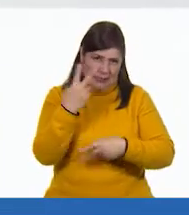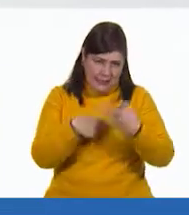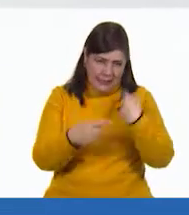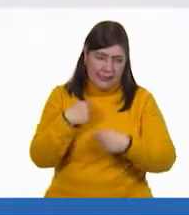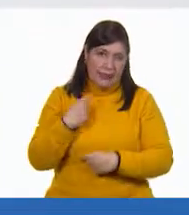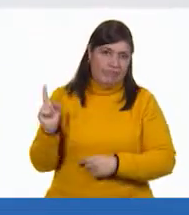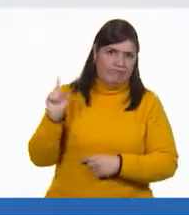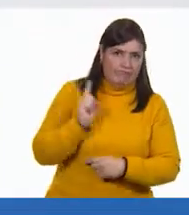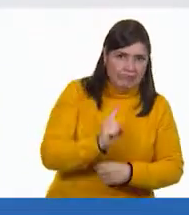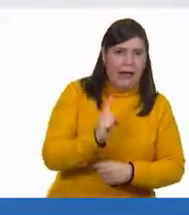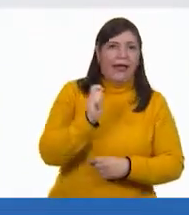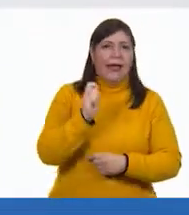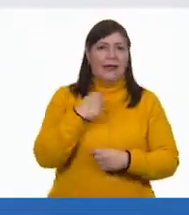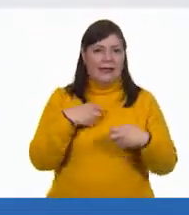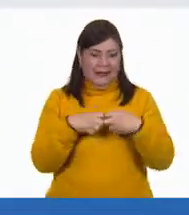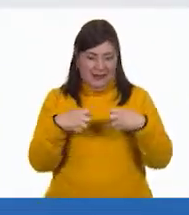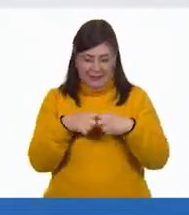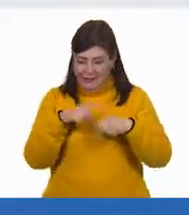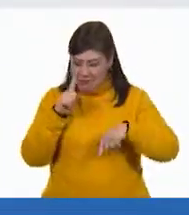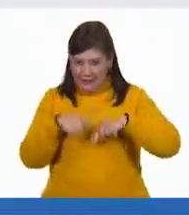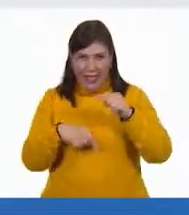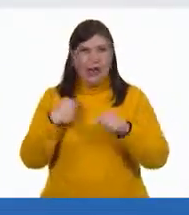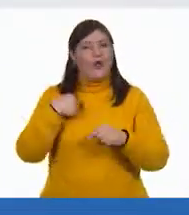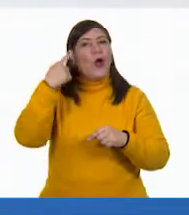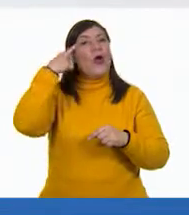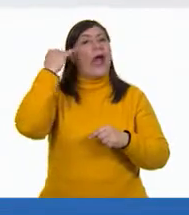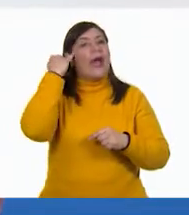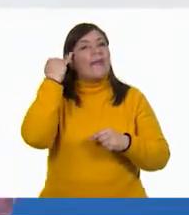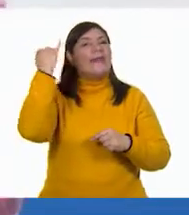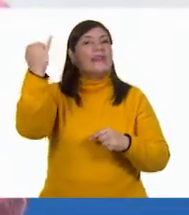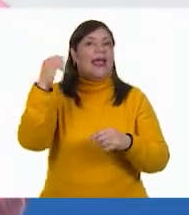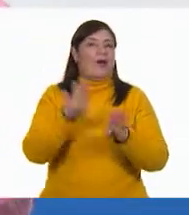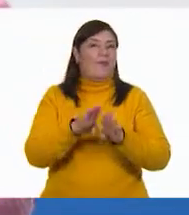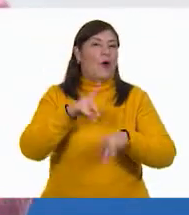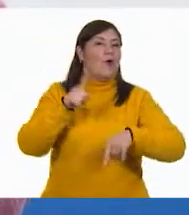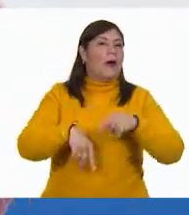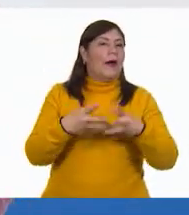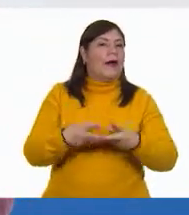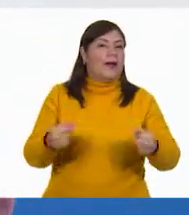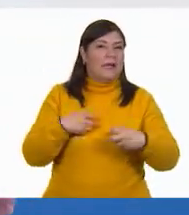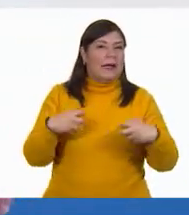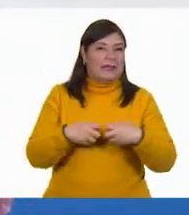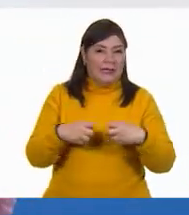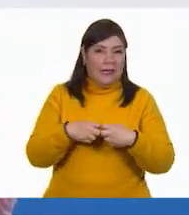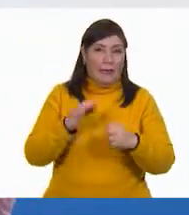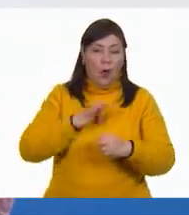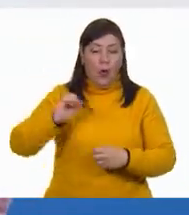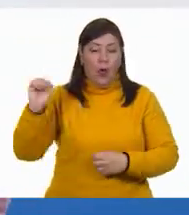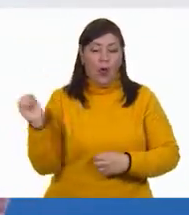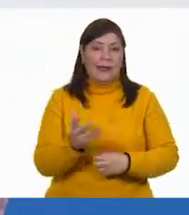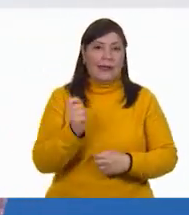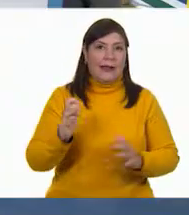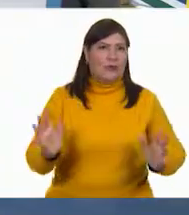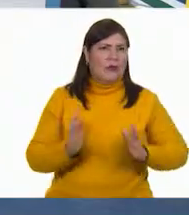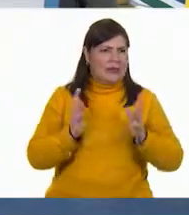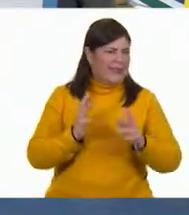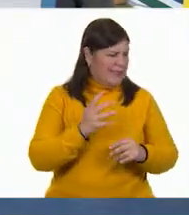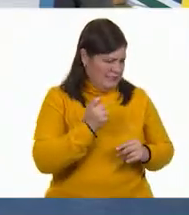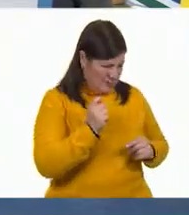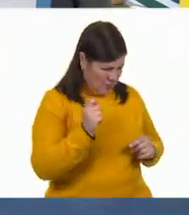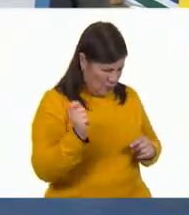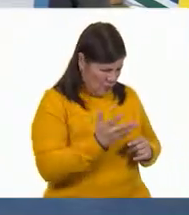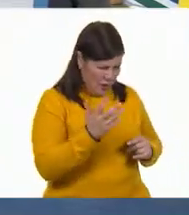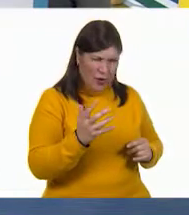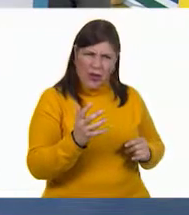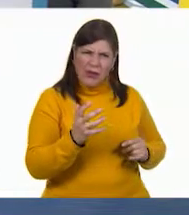poquito los nervios, me gustaría proponerles un juego que a mí me gusta mucho. Se llama El dado de las sorpresas. ¿Y eso qué es? ¿Cómo se